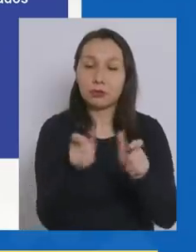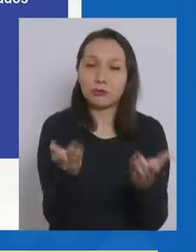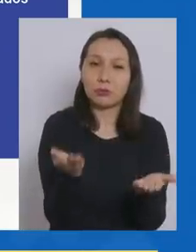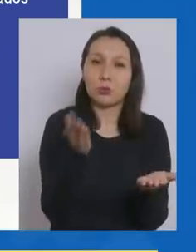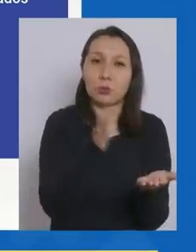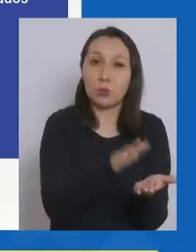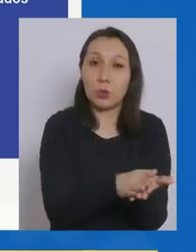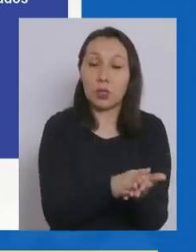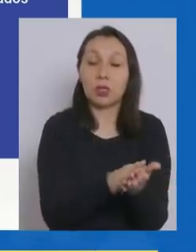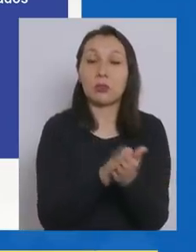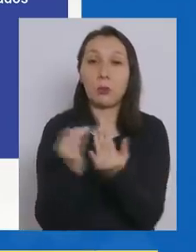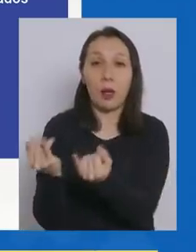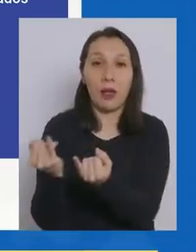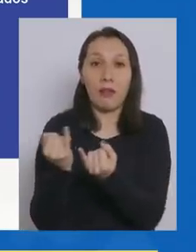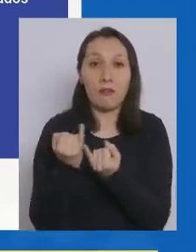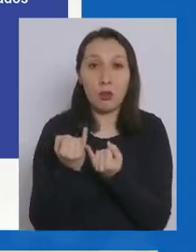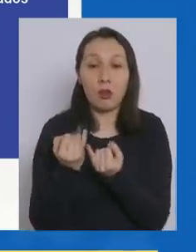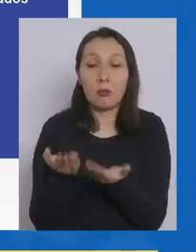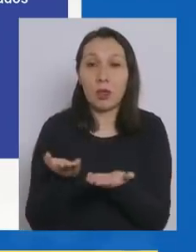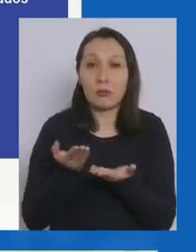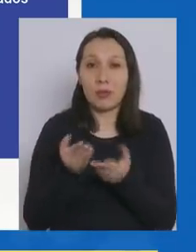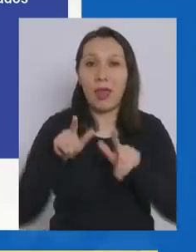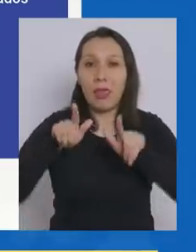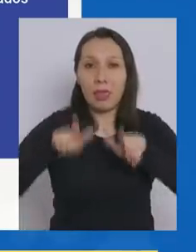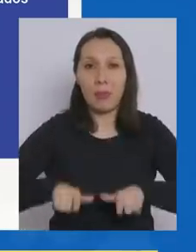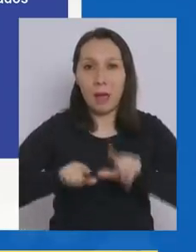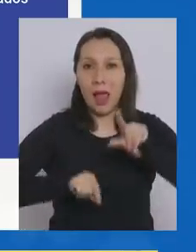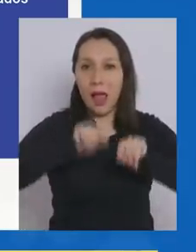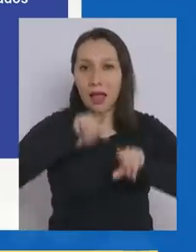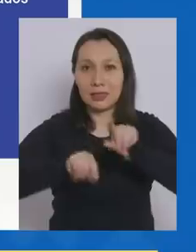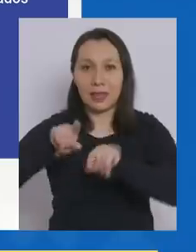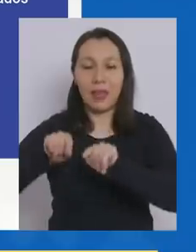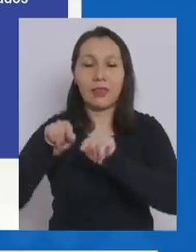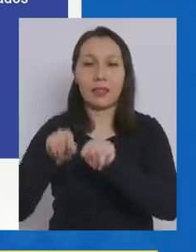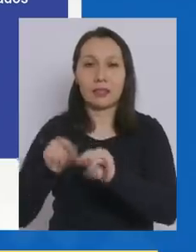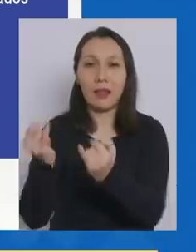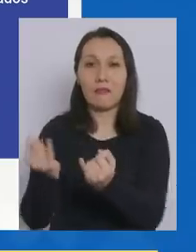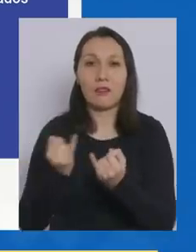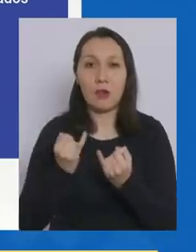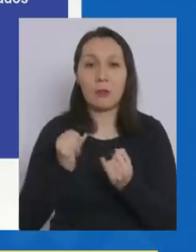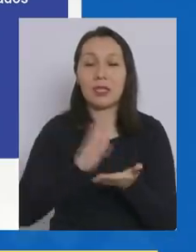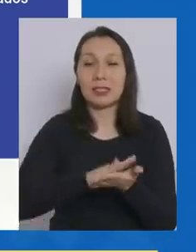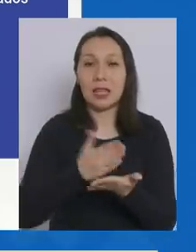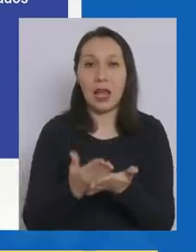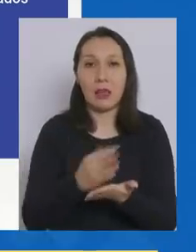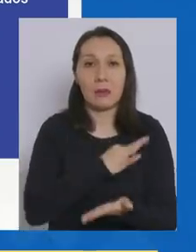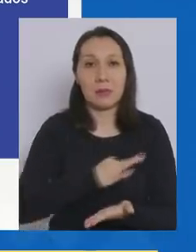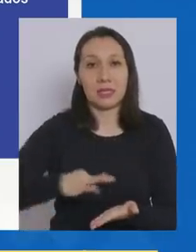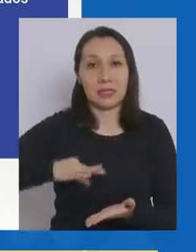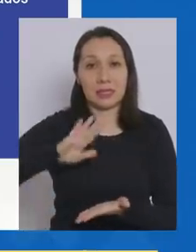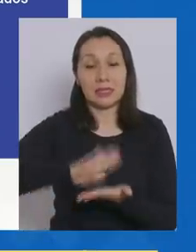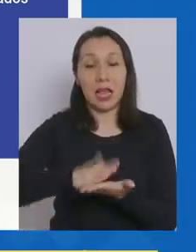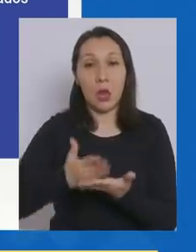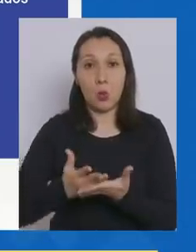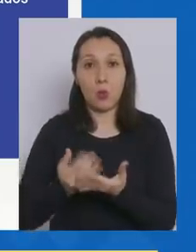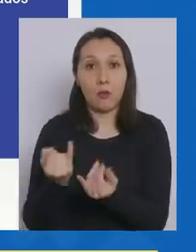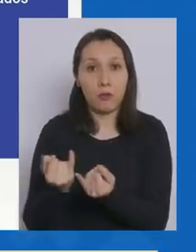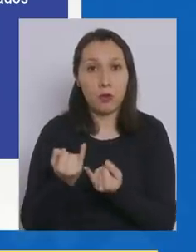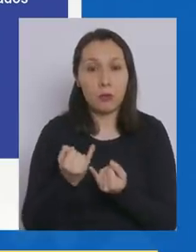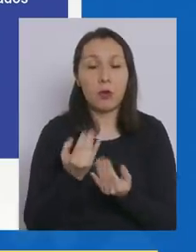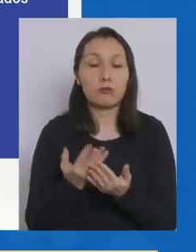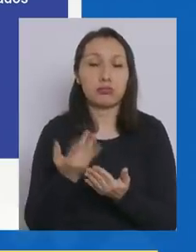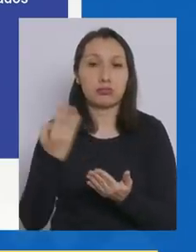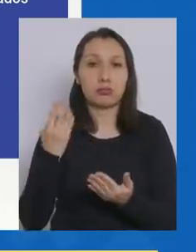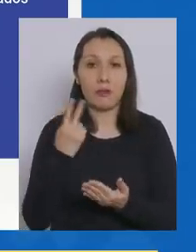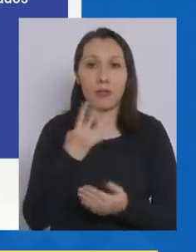fallecido, de acuerdo a la información entregada por el Departamento de Estadísticas e Información de Salud del Ministerio de Salud, durante las